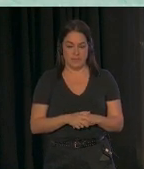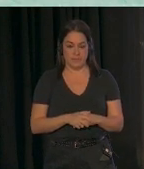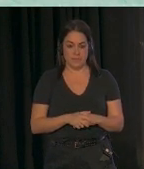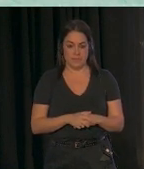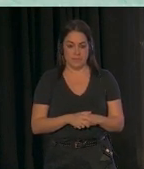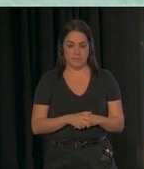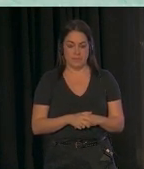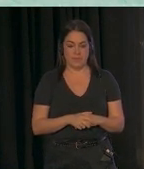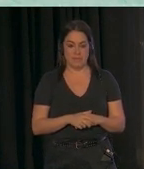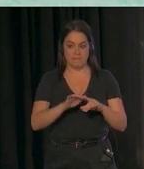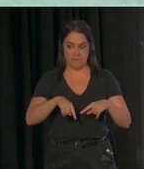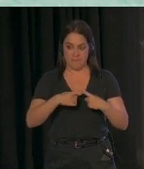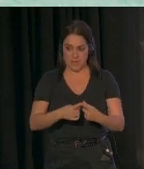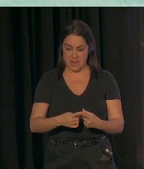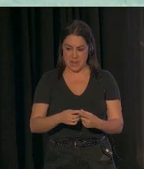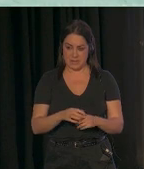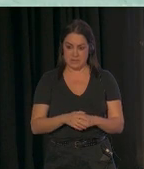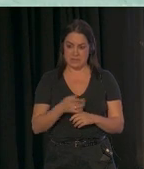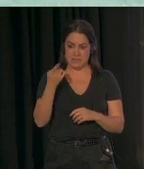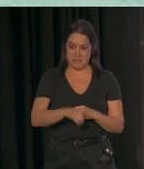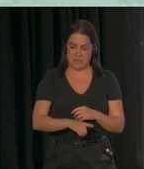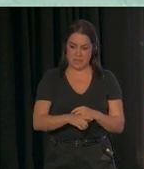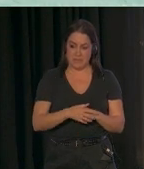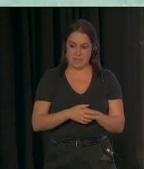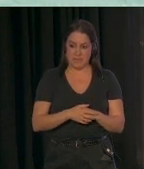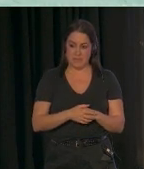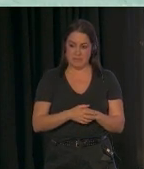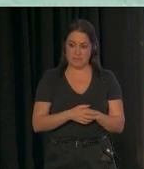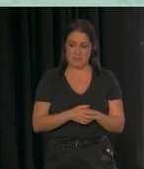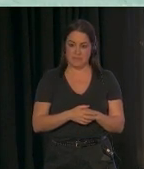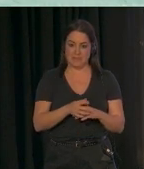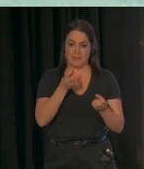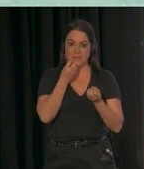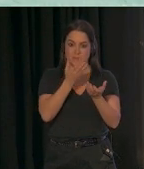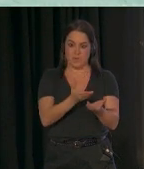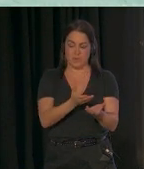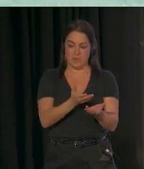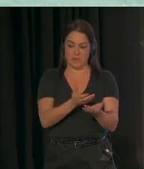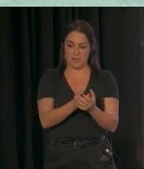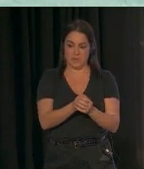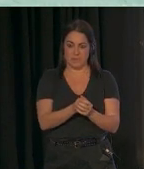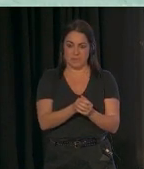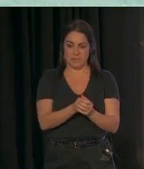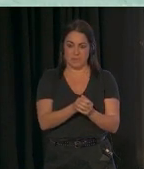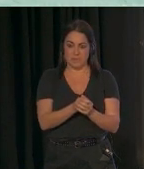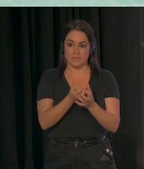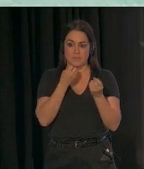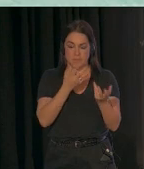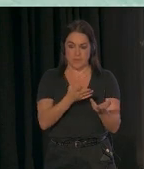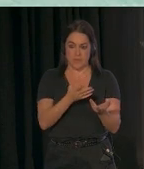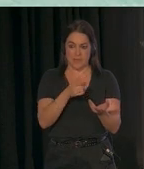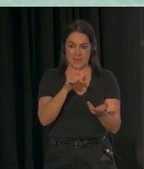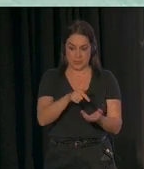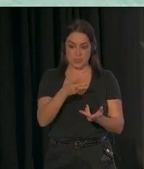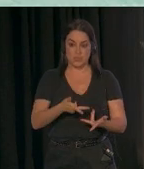Y las familias también informan de que, bueno, que permitía que esto